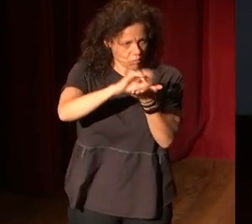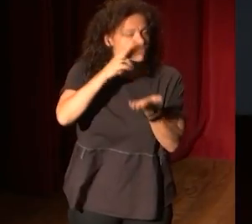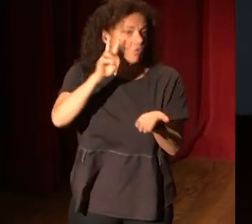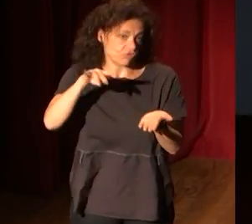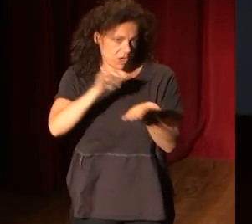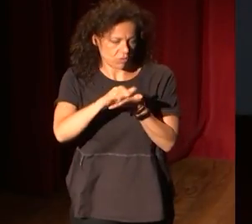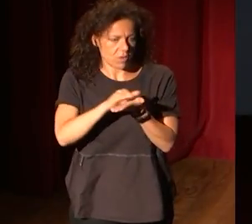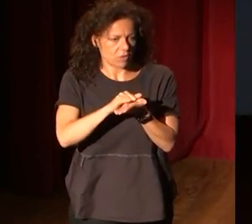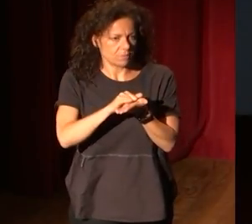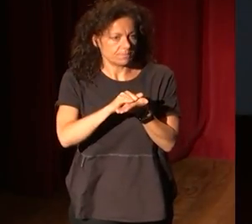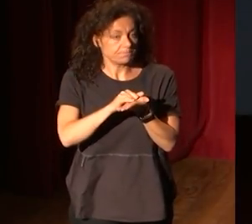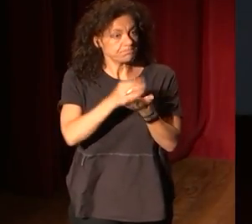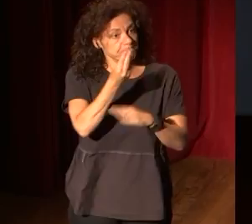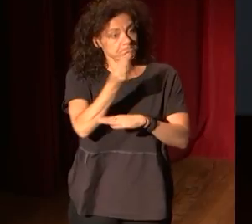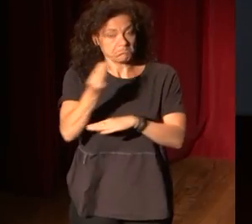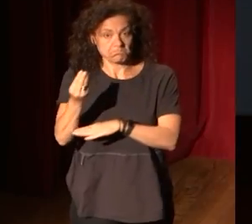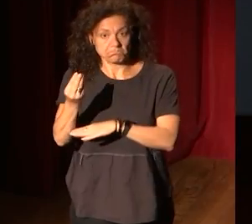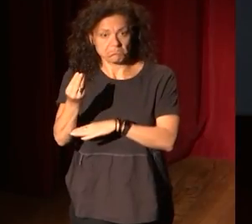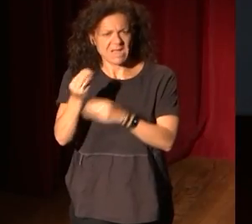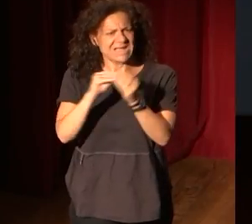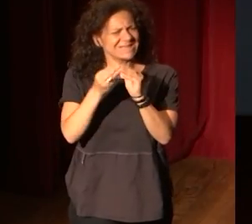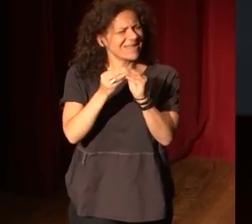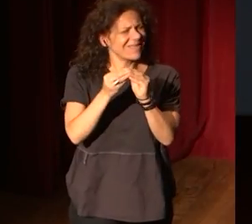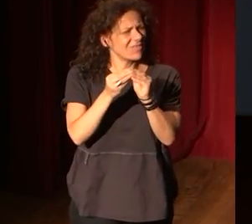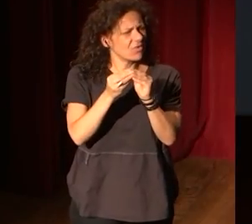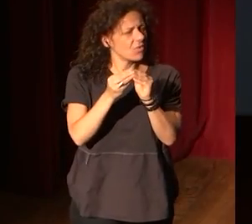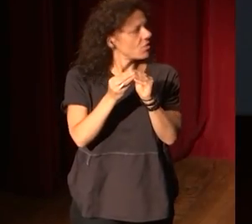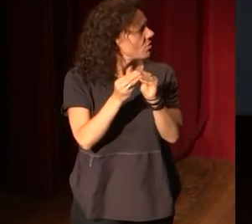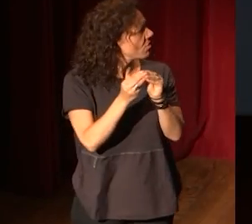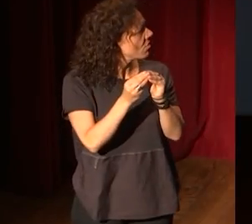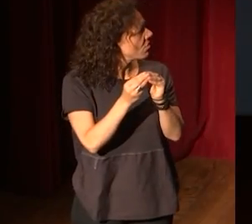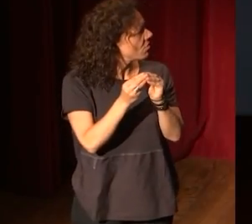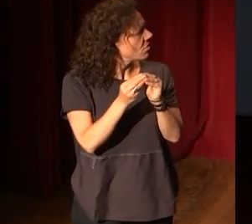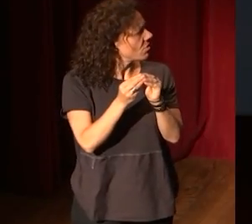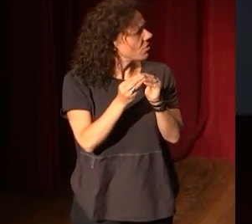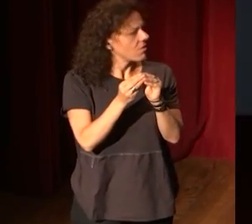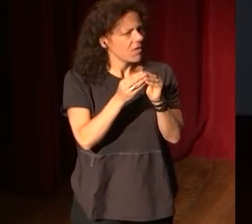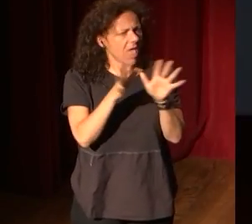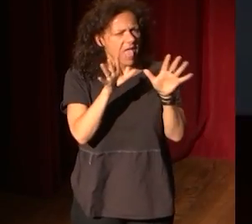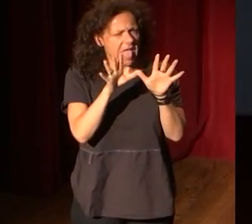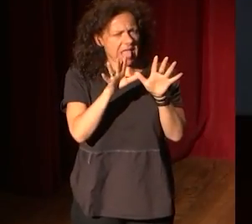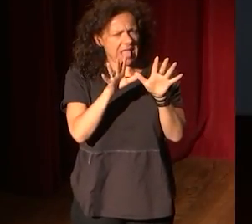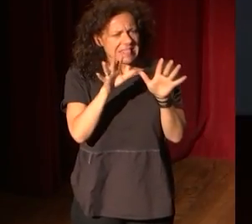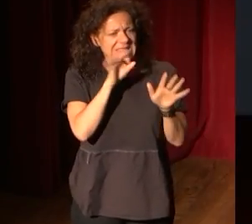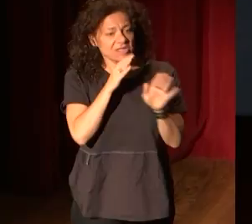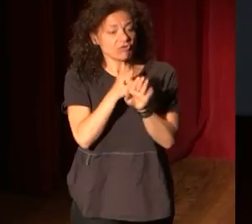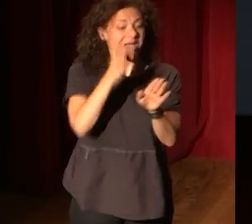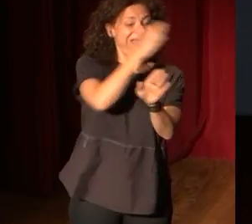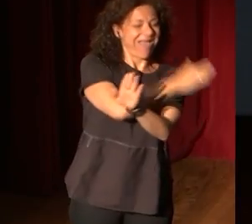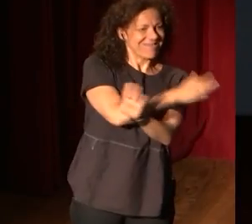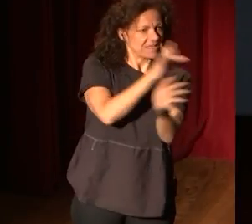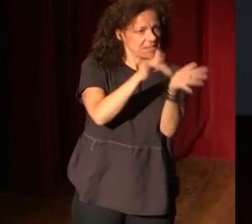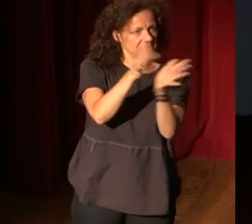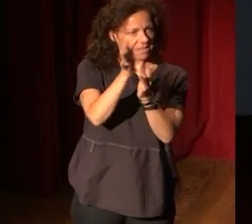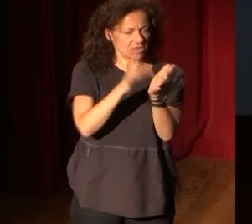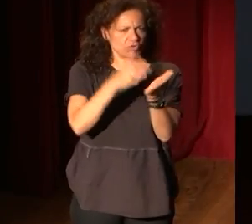Es un templo que se hizo en el 10 a.C., un templo interesante de estos templos que